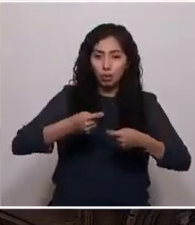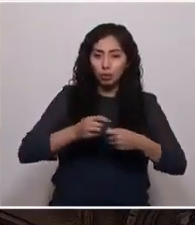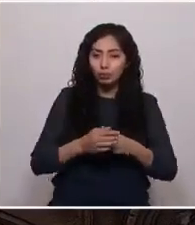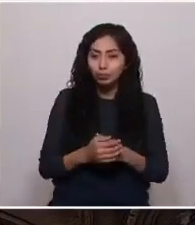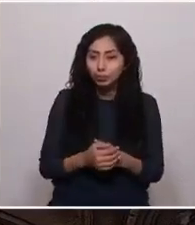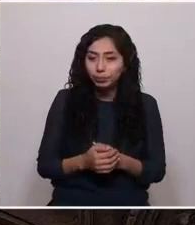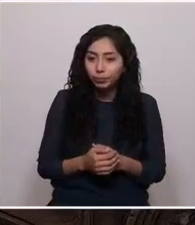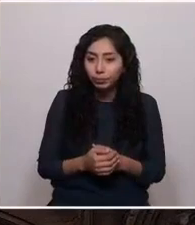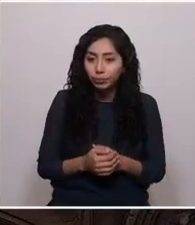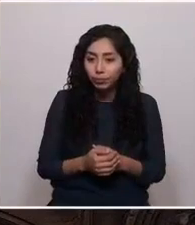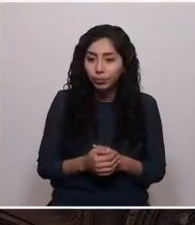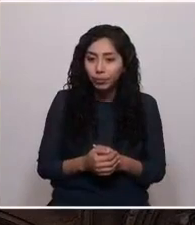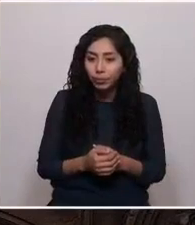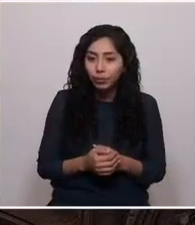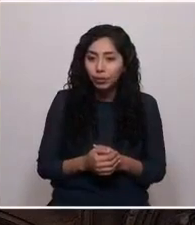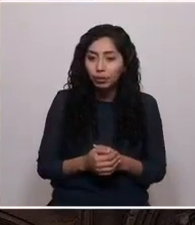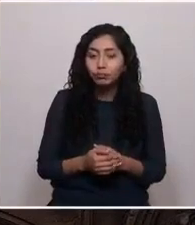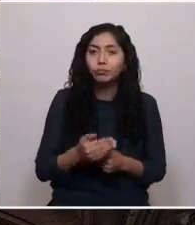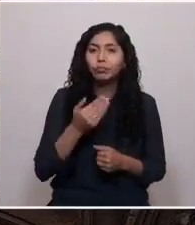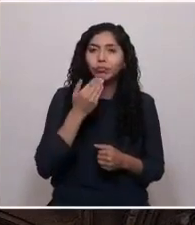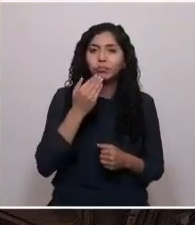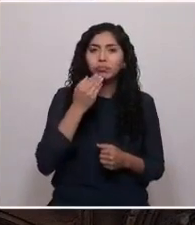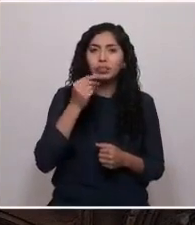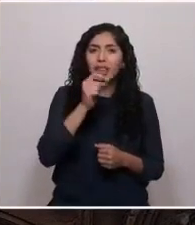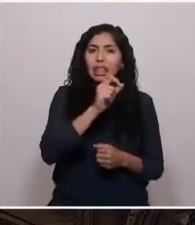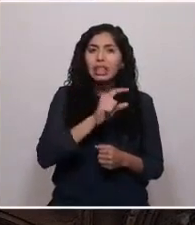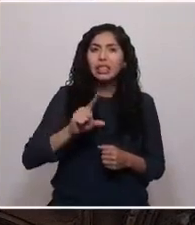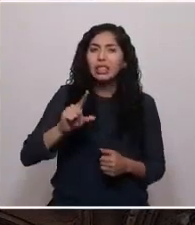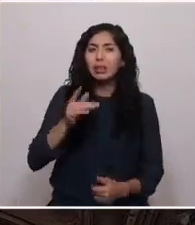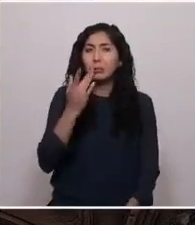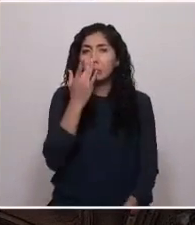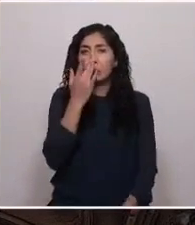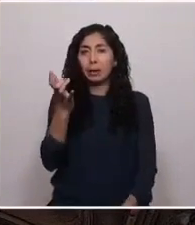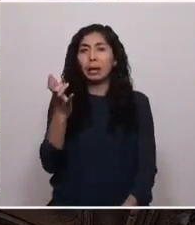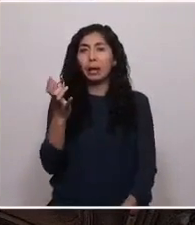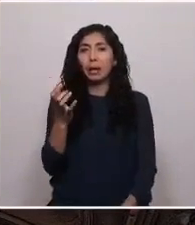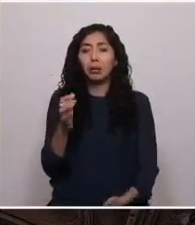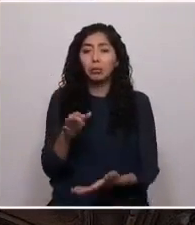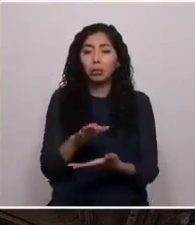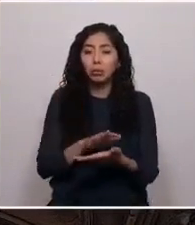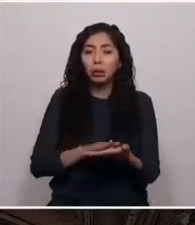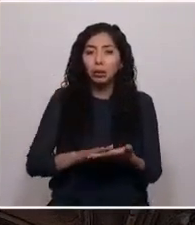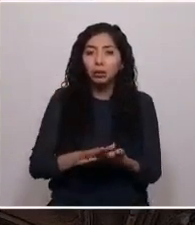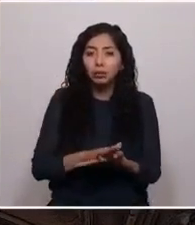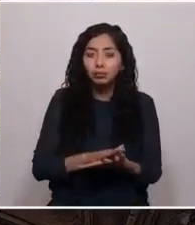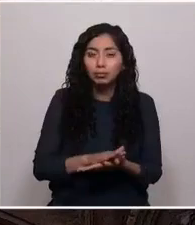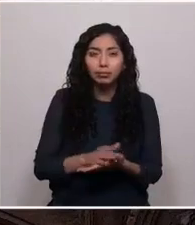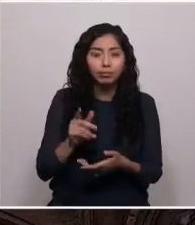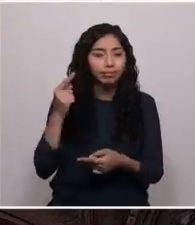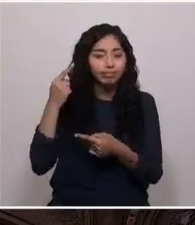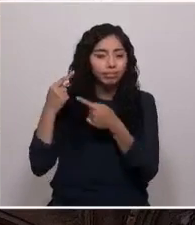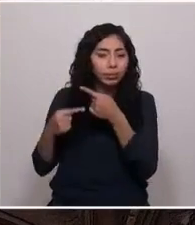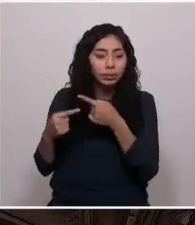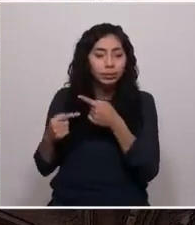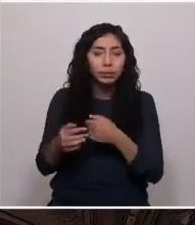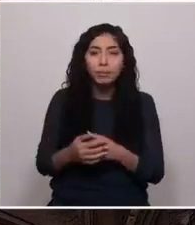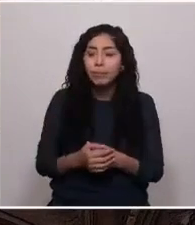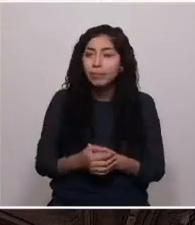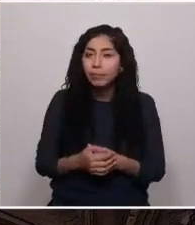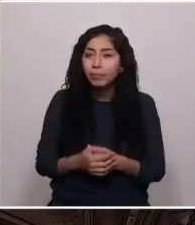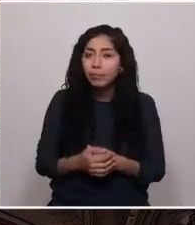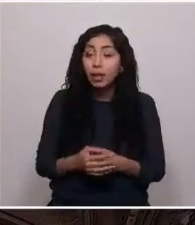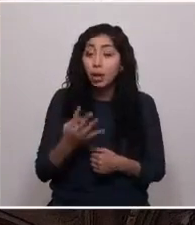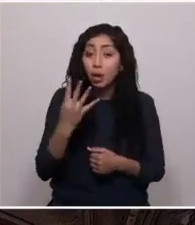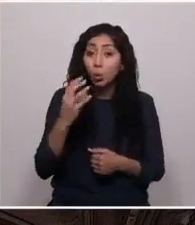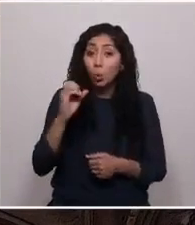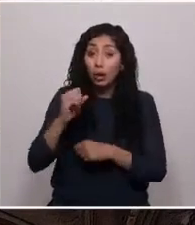para iniciativas tan perversas como los bonos de carbono. Después de 40 años a la